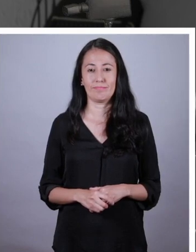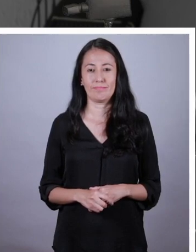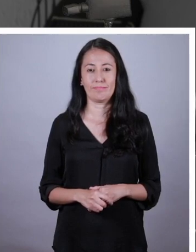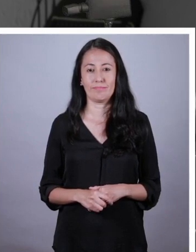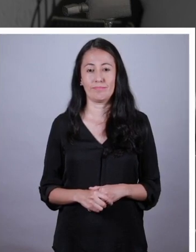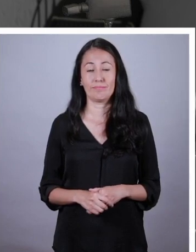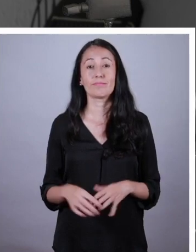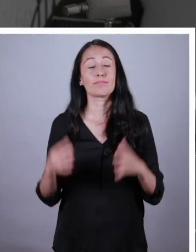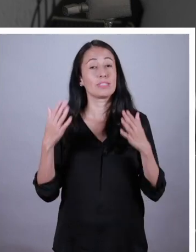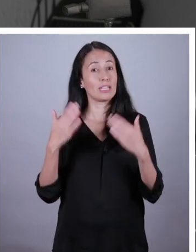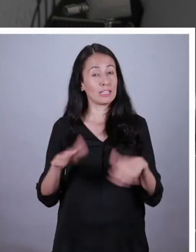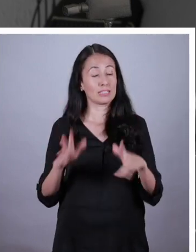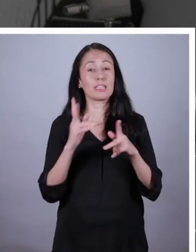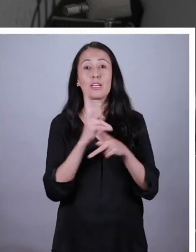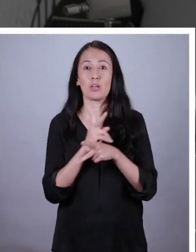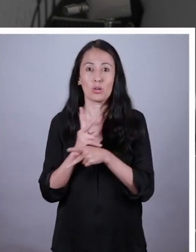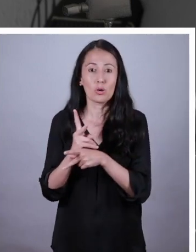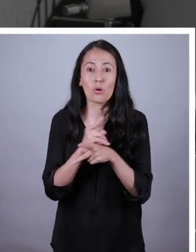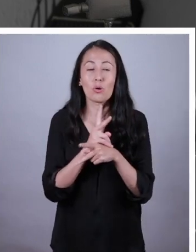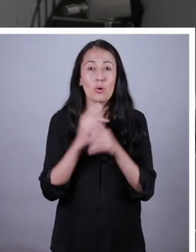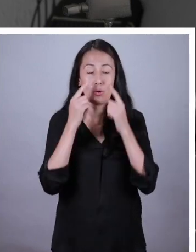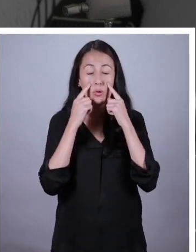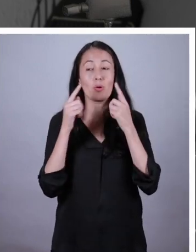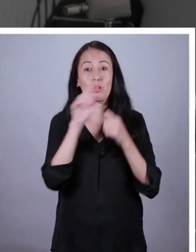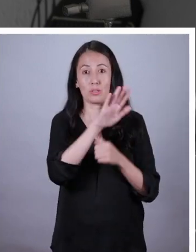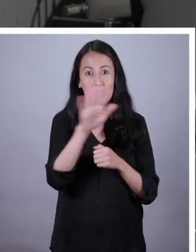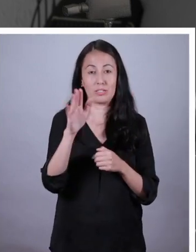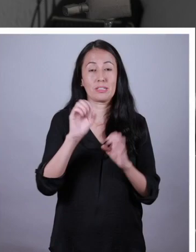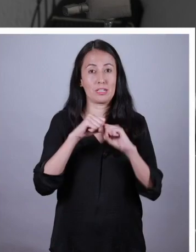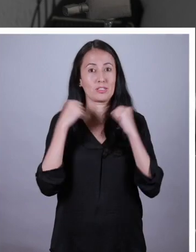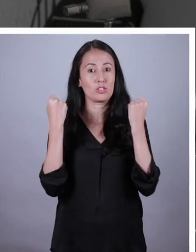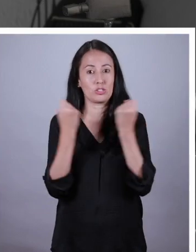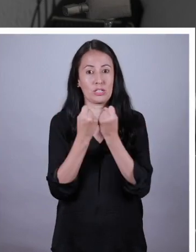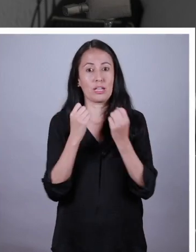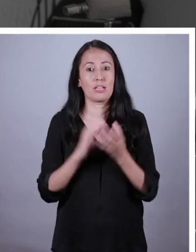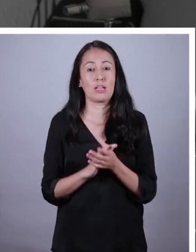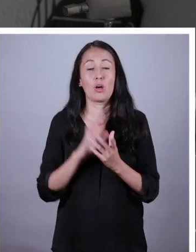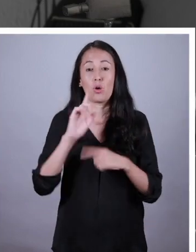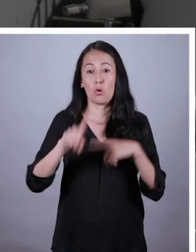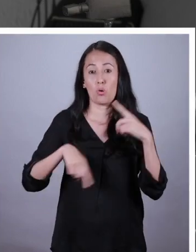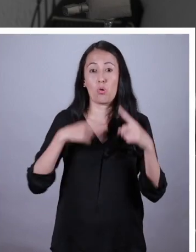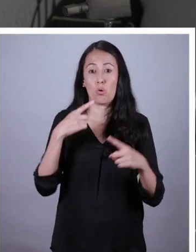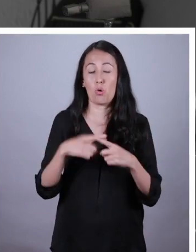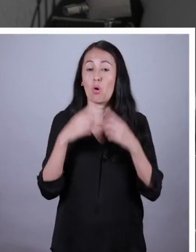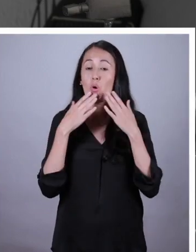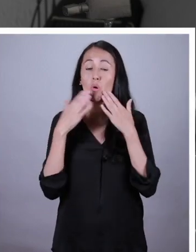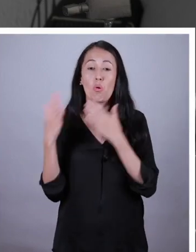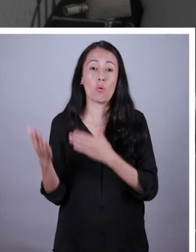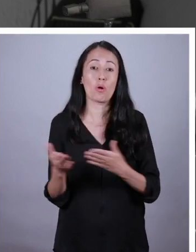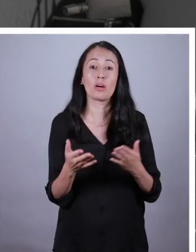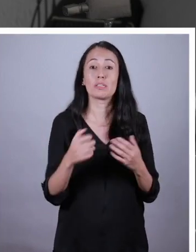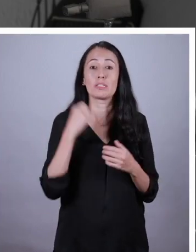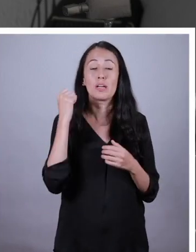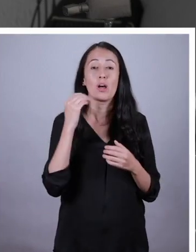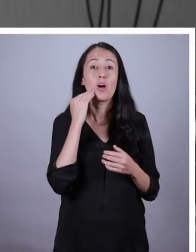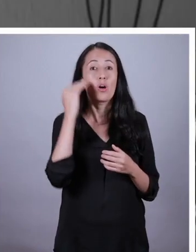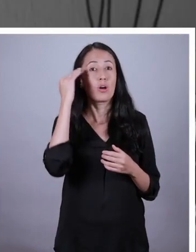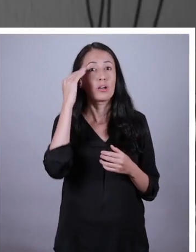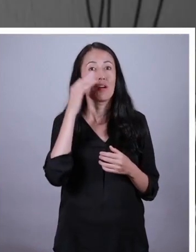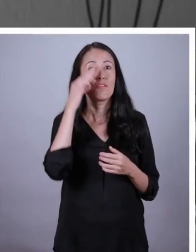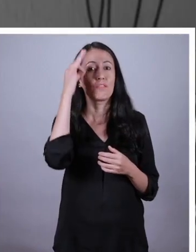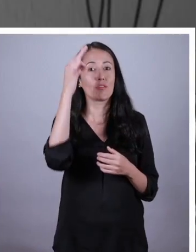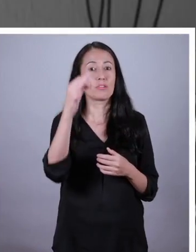Así como cuida mis juguetes, es deber de la sociedad cuidar de nosotros Después de todo y sin ganas de sonar trillada, somos los adultos del futuro